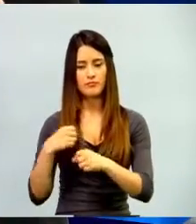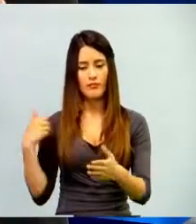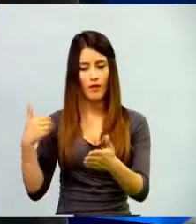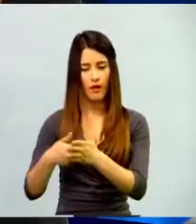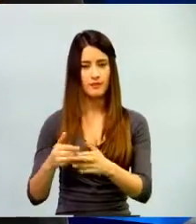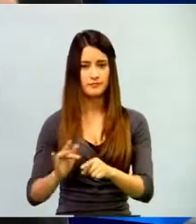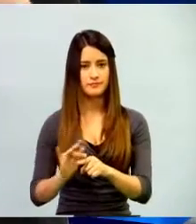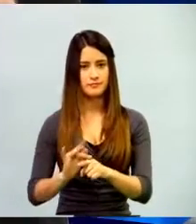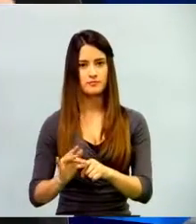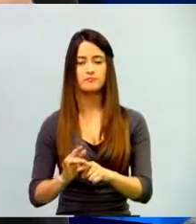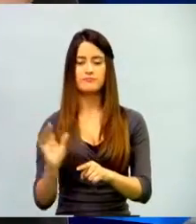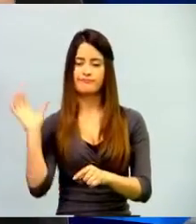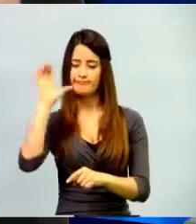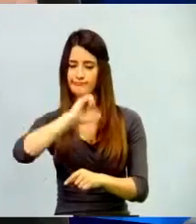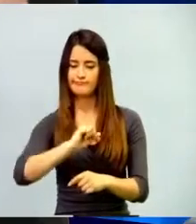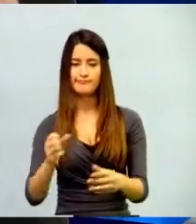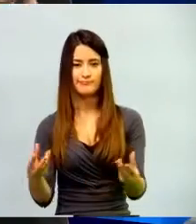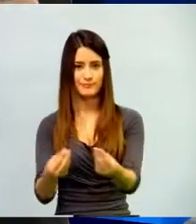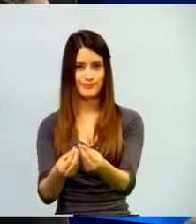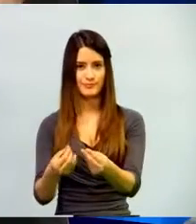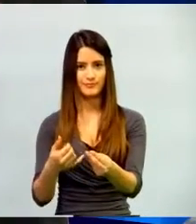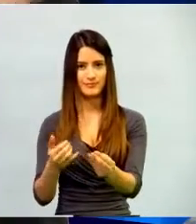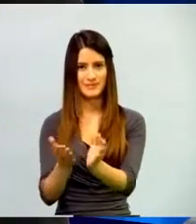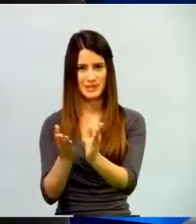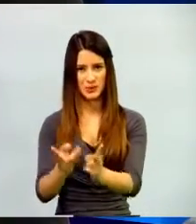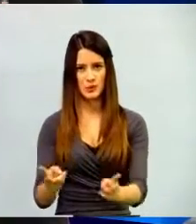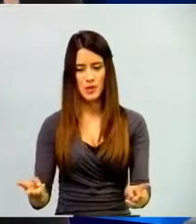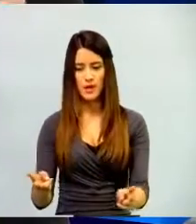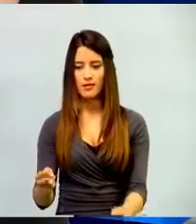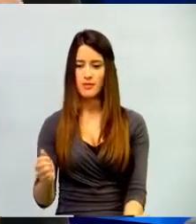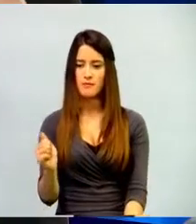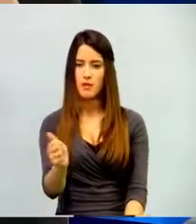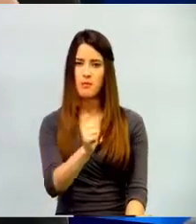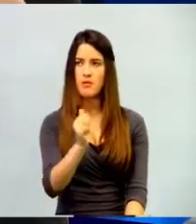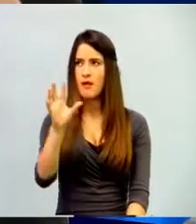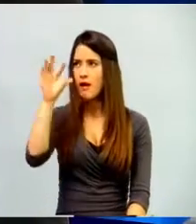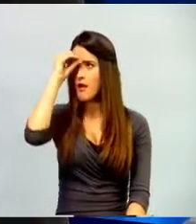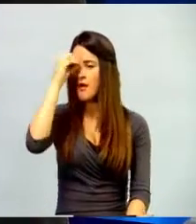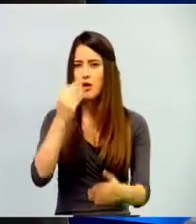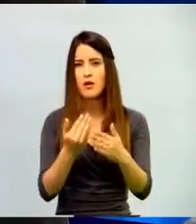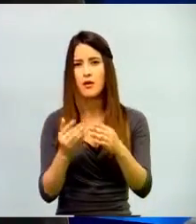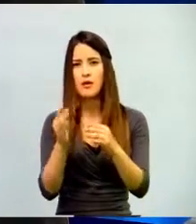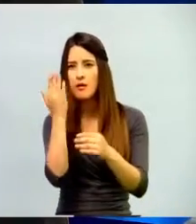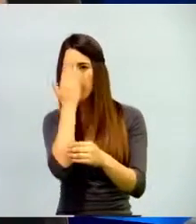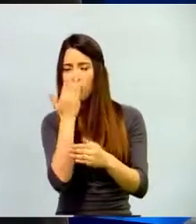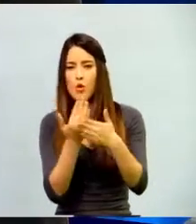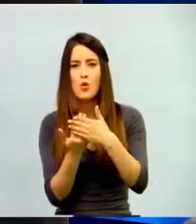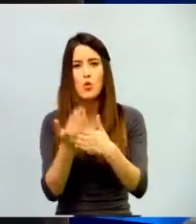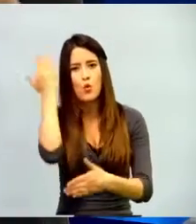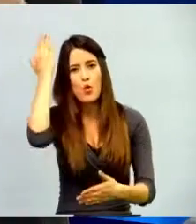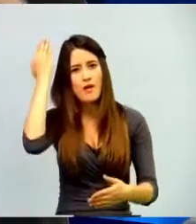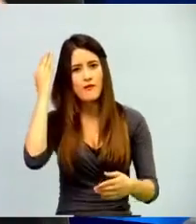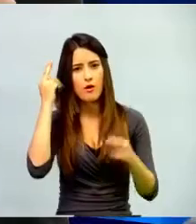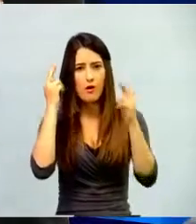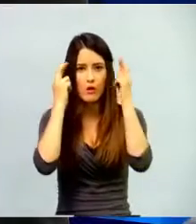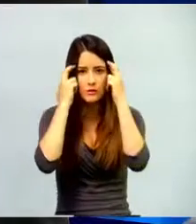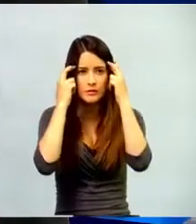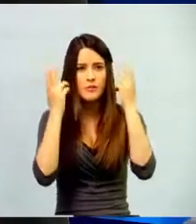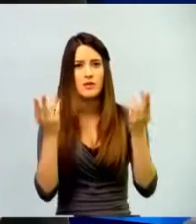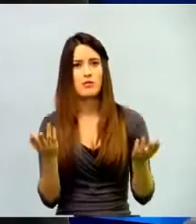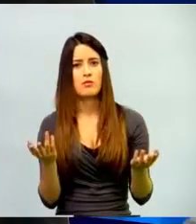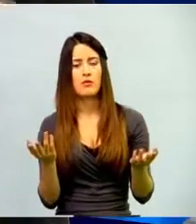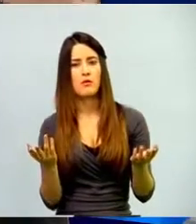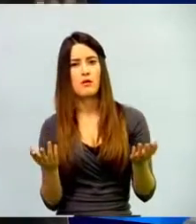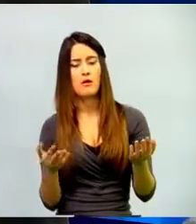generar un nuevo conocimiento, generan nuevas cosas, no le tienen tanto